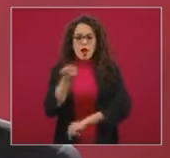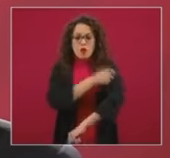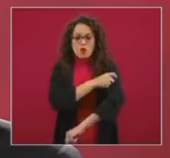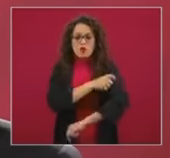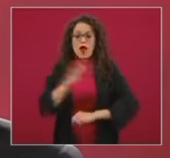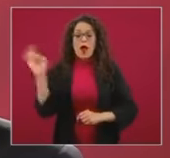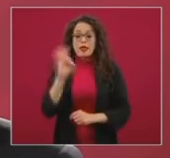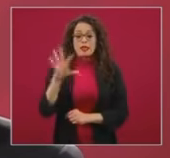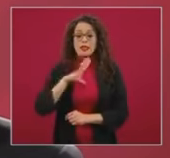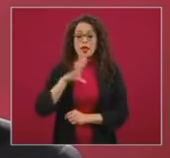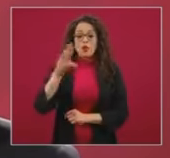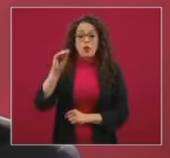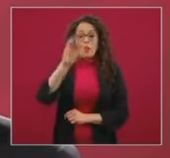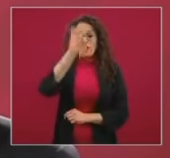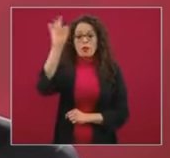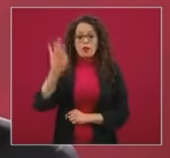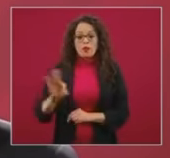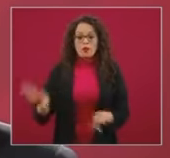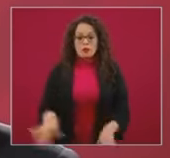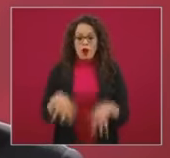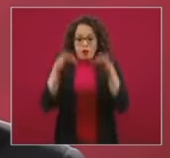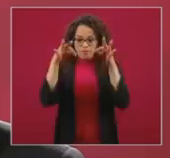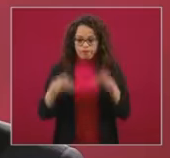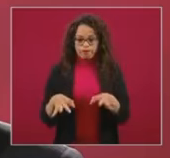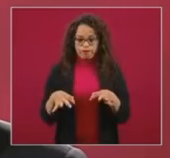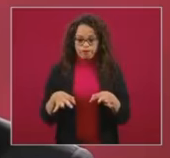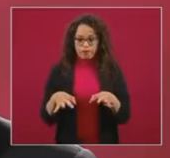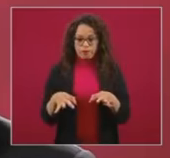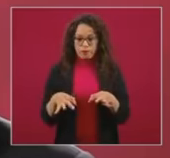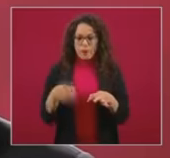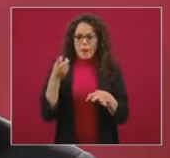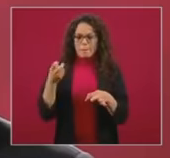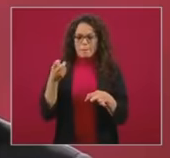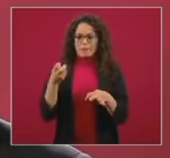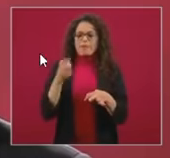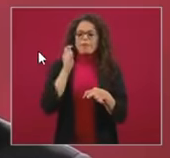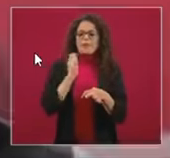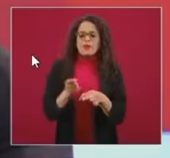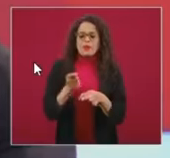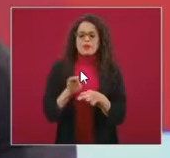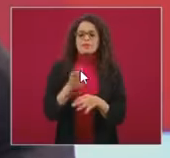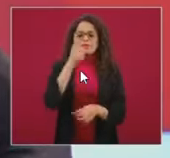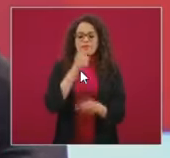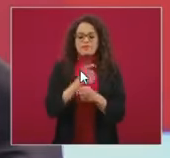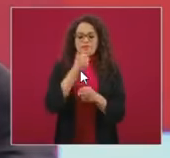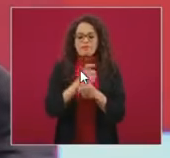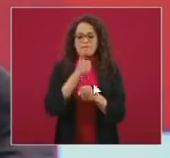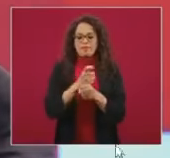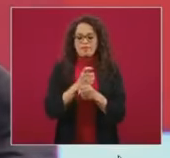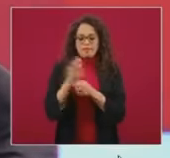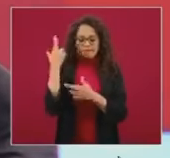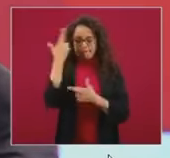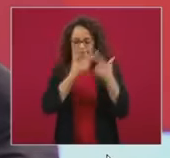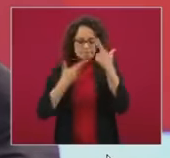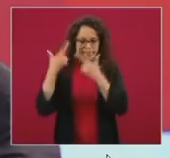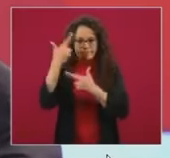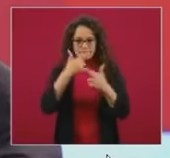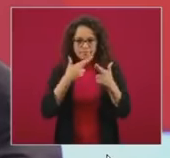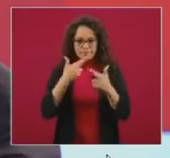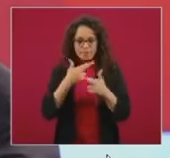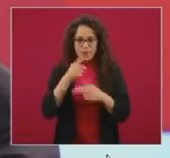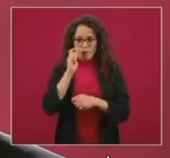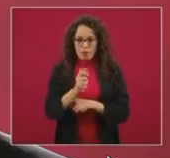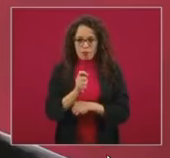tener 90% de eficacia. Esto es producto del primer punto de corte de análisis del ensayo